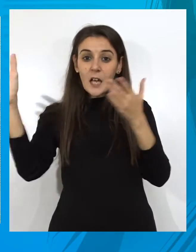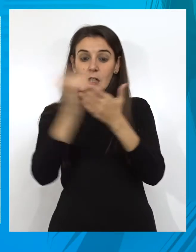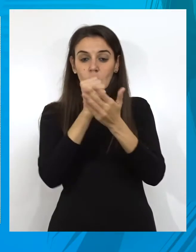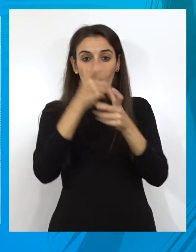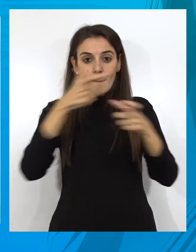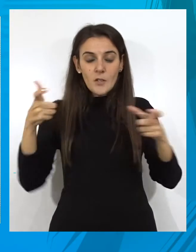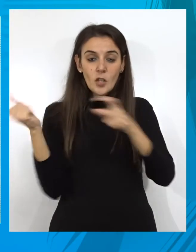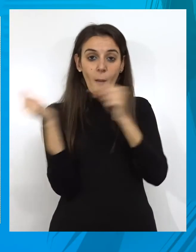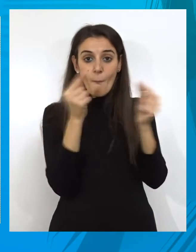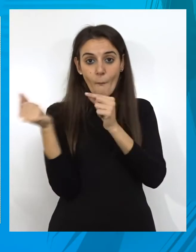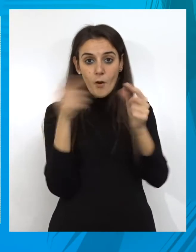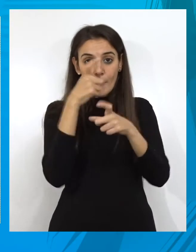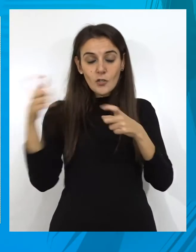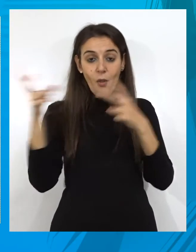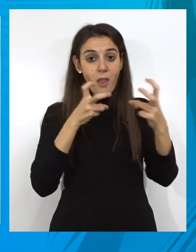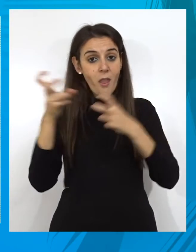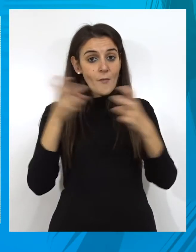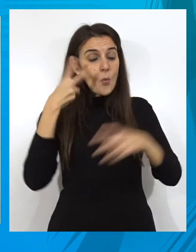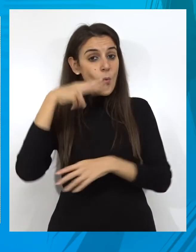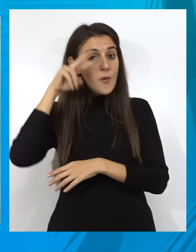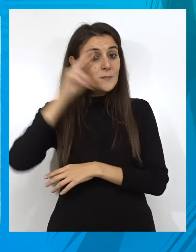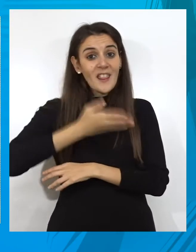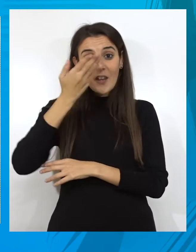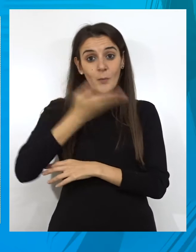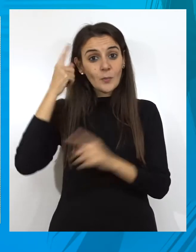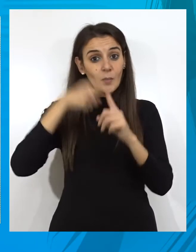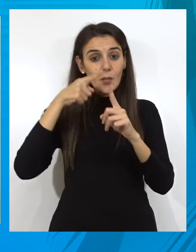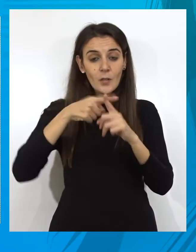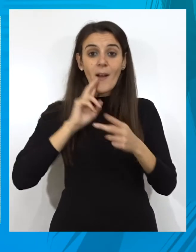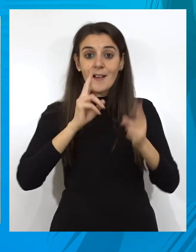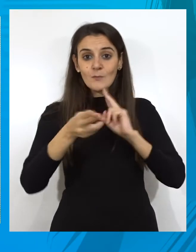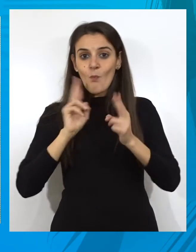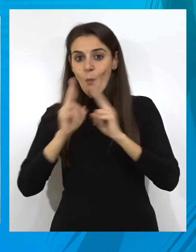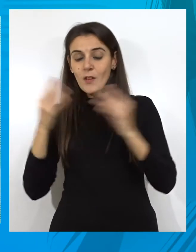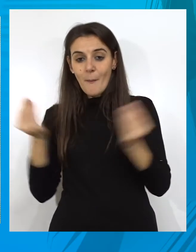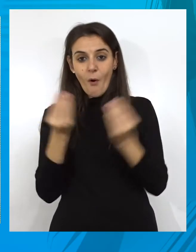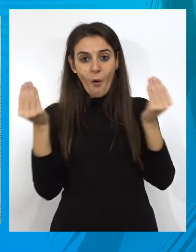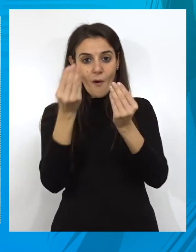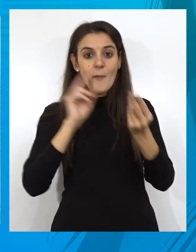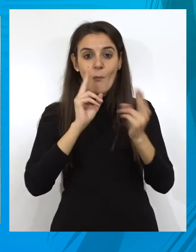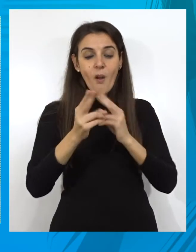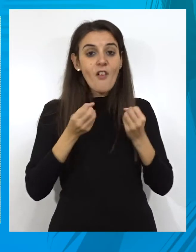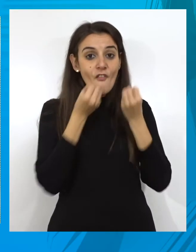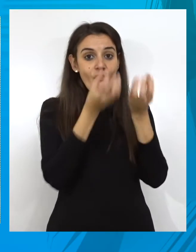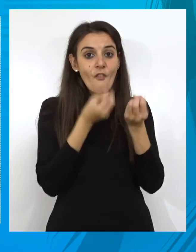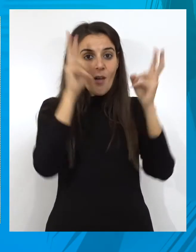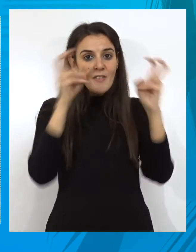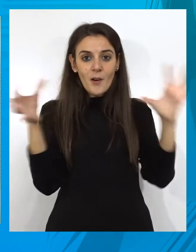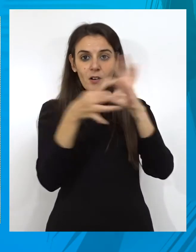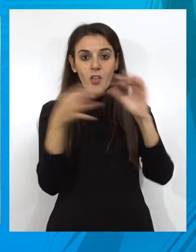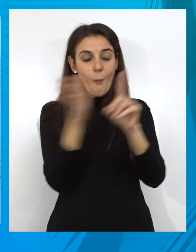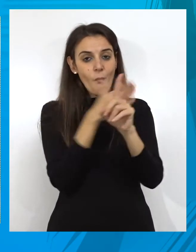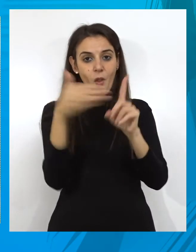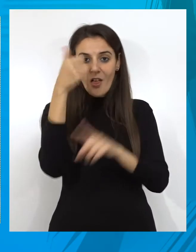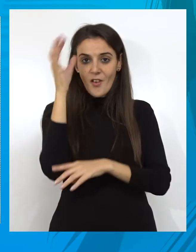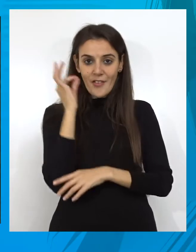entre todos los ponentes, las personas que acuden, una experiencia suficiente para mejorar las respuestas y para mejorar toda la información en relación